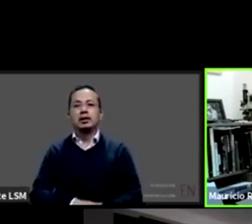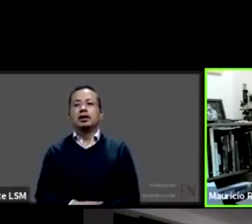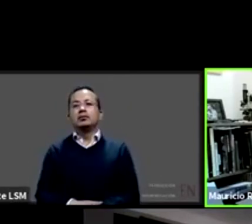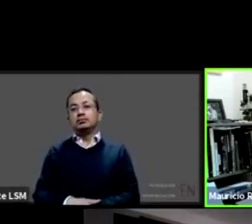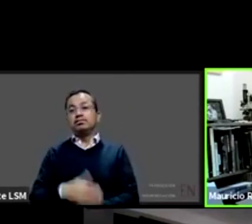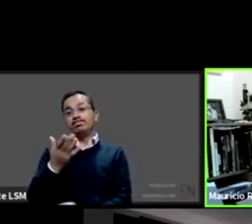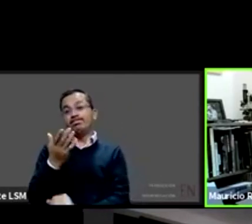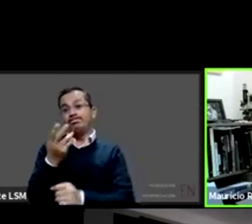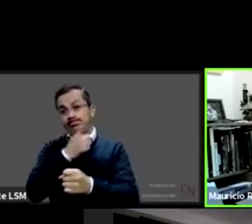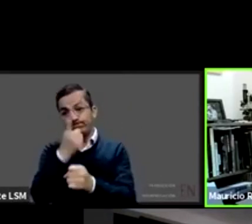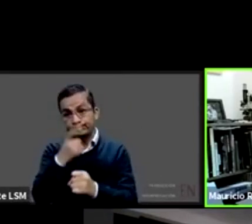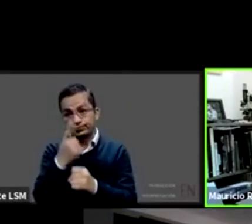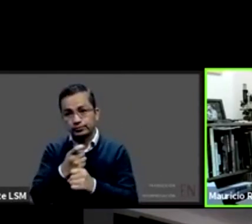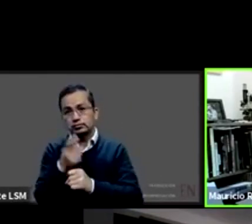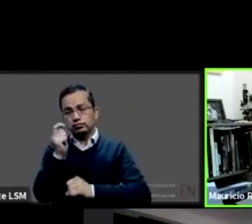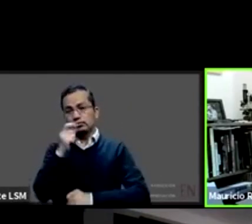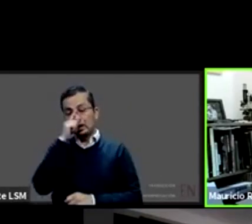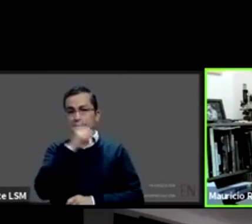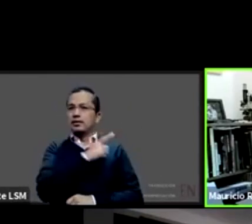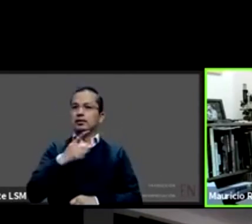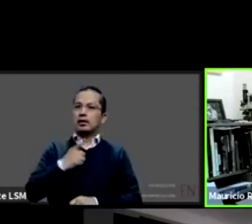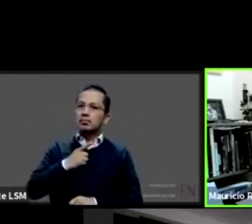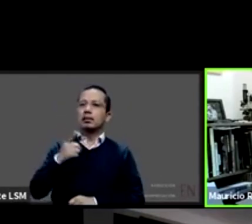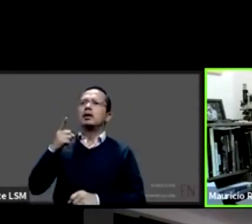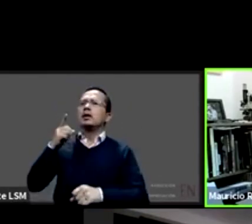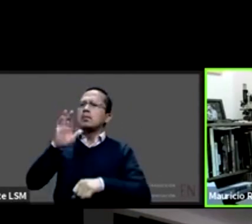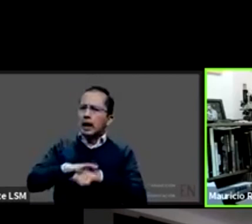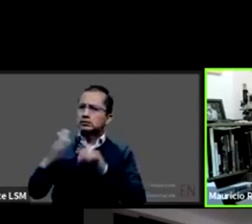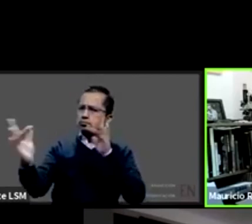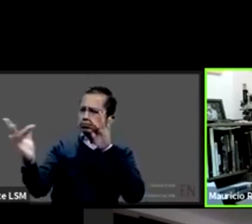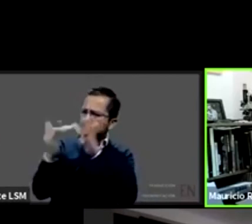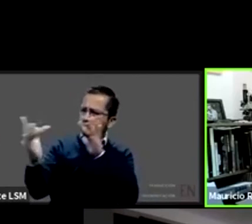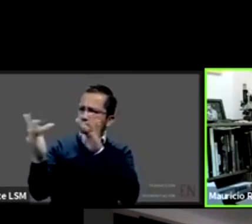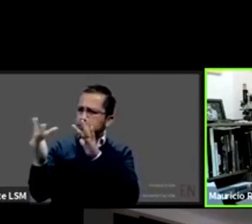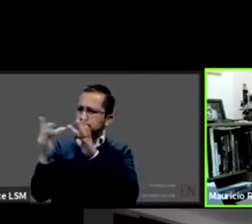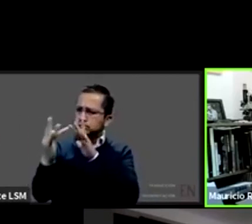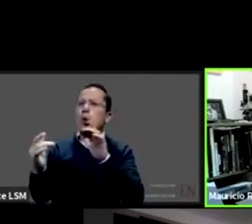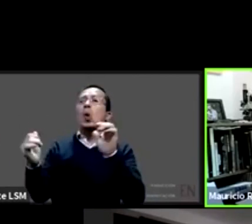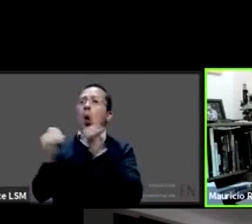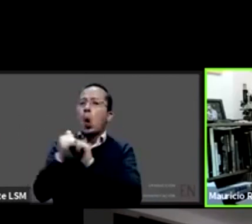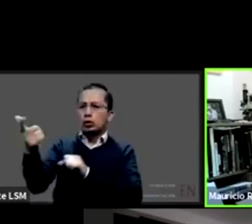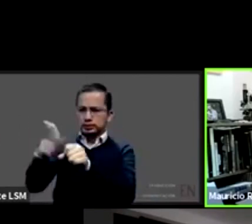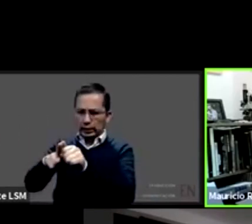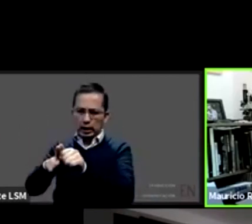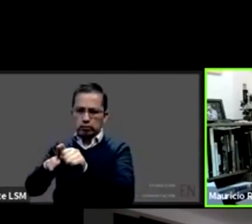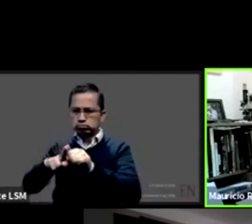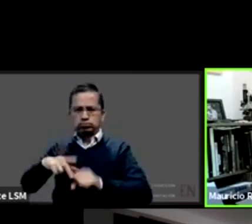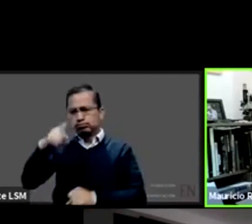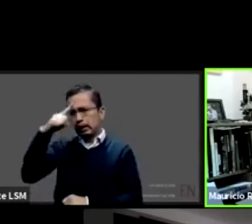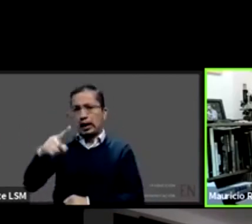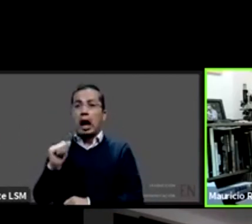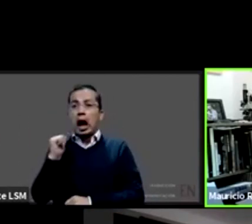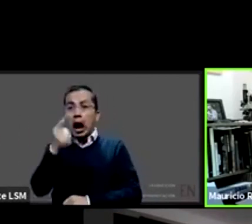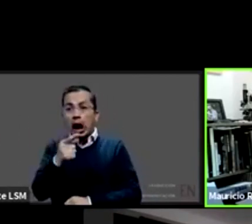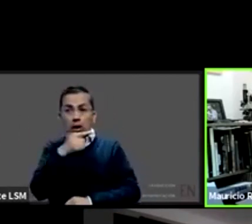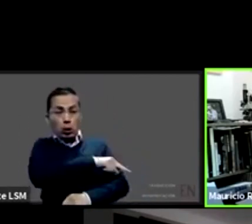las las vías de comunicación lo más abiertas posibles y y dándole seguimiento puntual a cada paciente